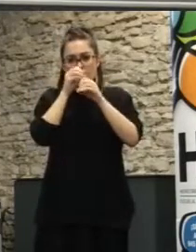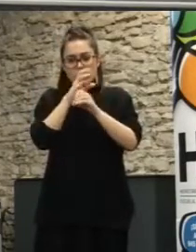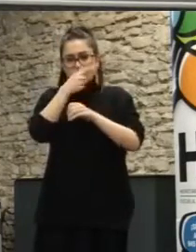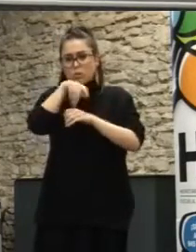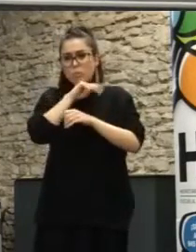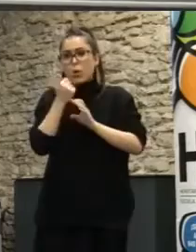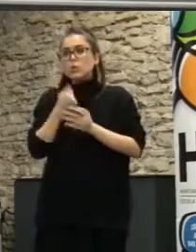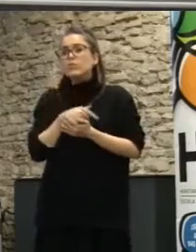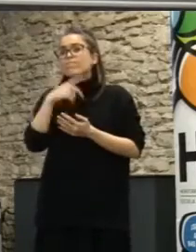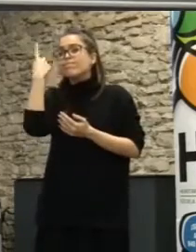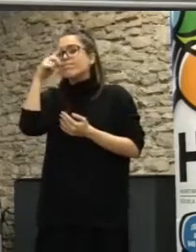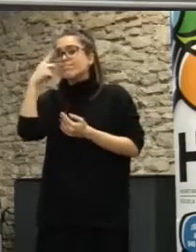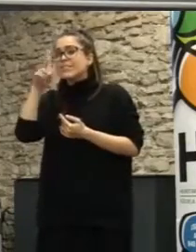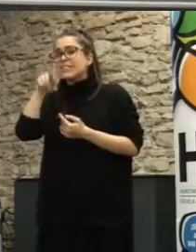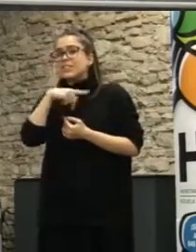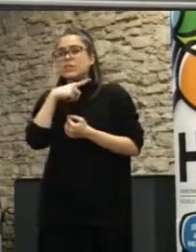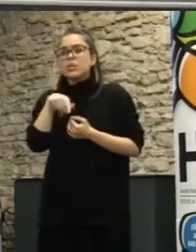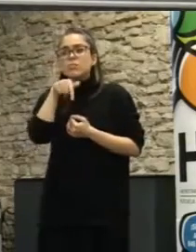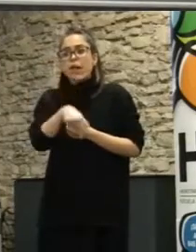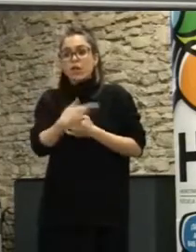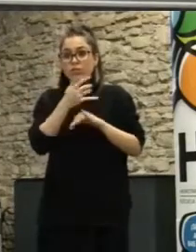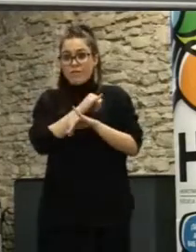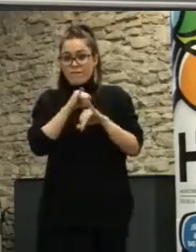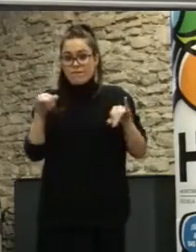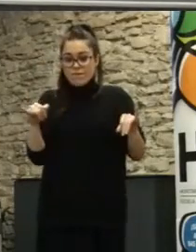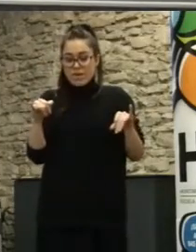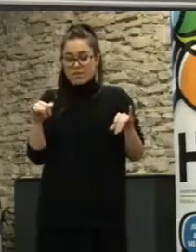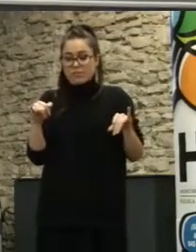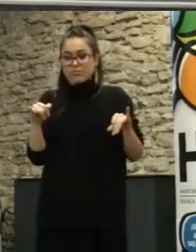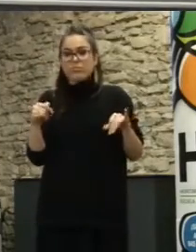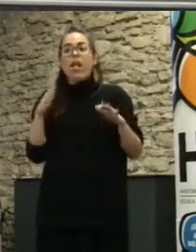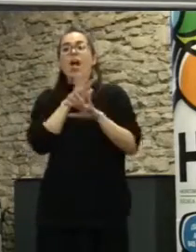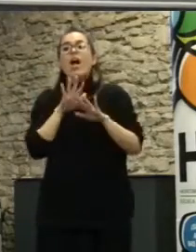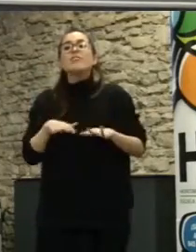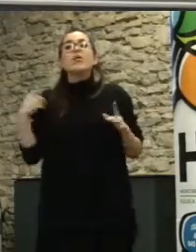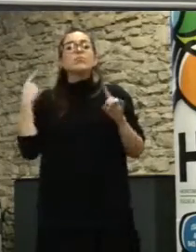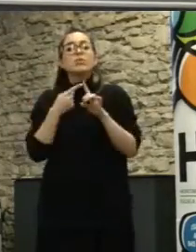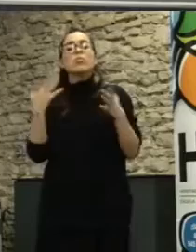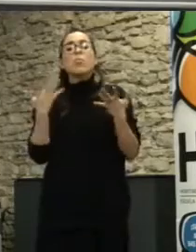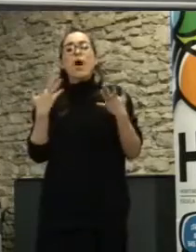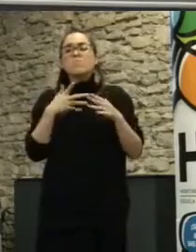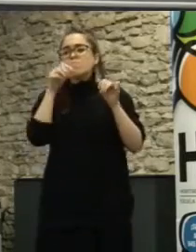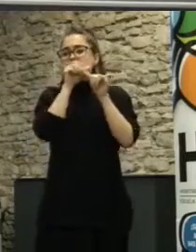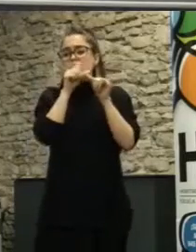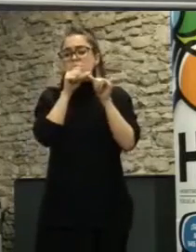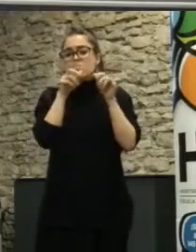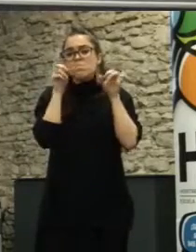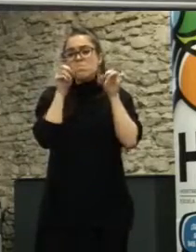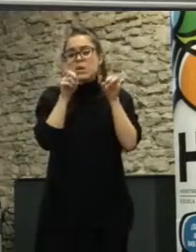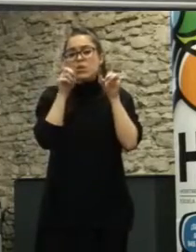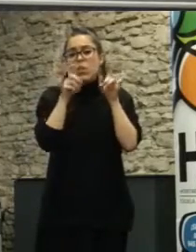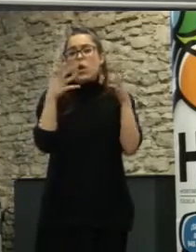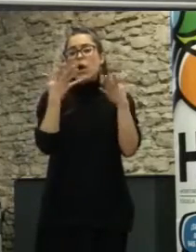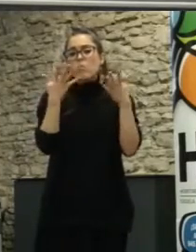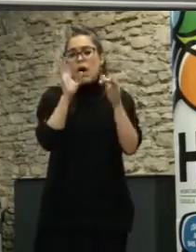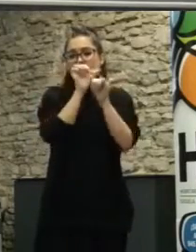espero que al final de esta sesión comprendamos un poco en qué funciona, cuáles son las metodologías y las herramientas y los objetivos que tienen este